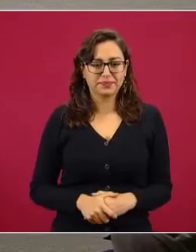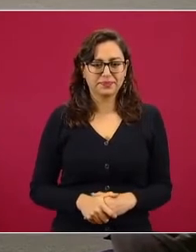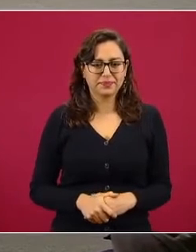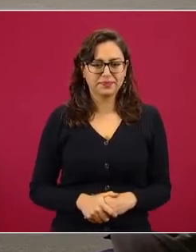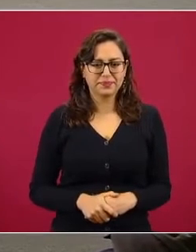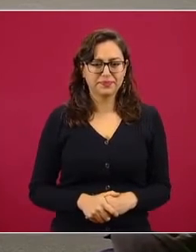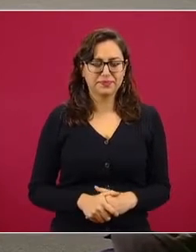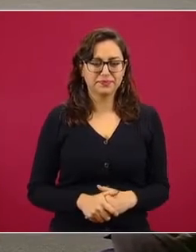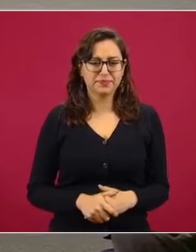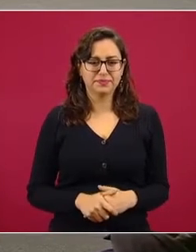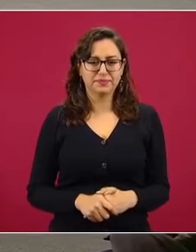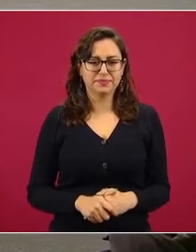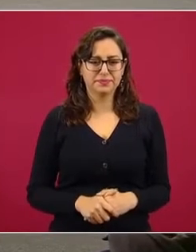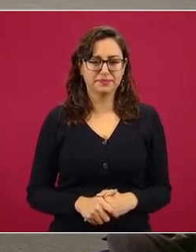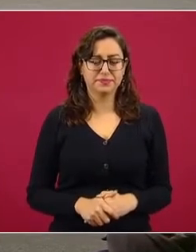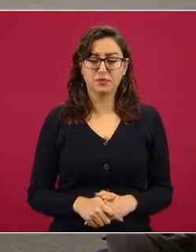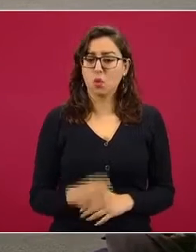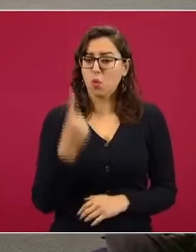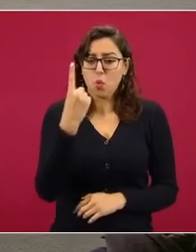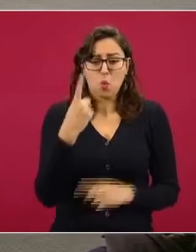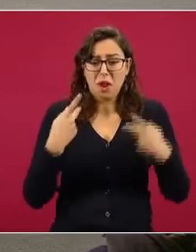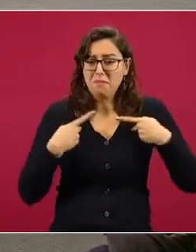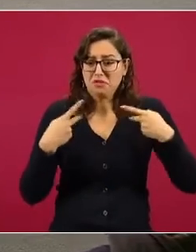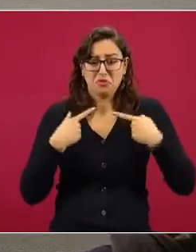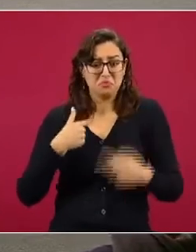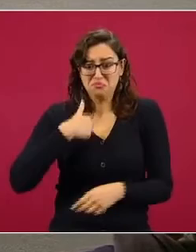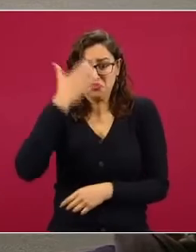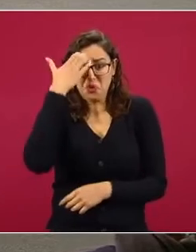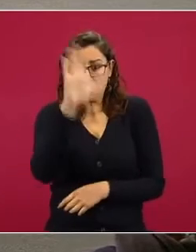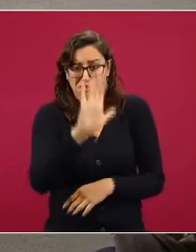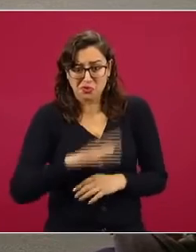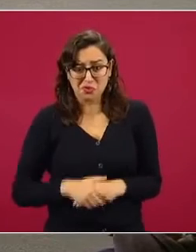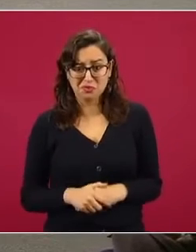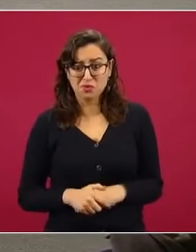esto esto nada más de un ciudadano que no conozco